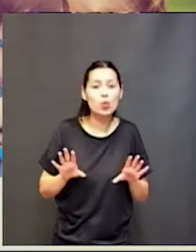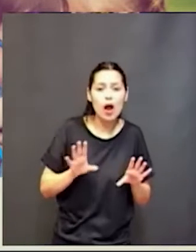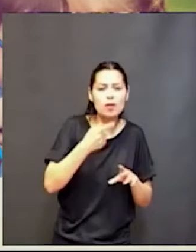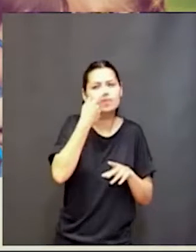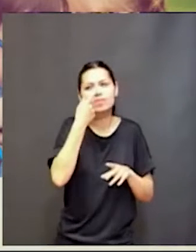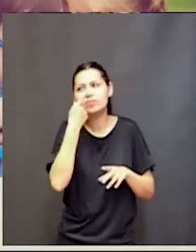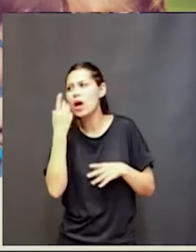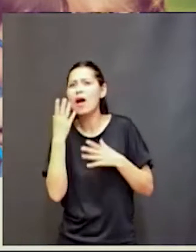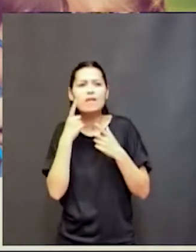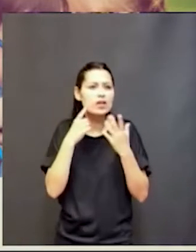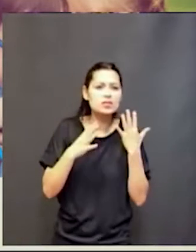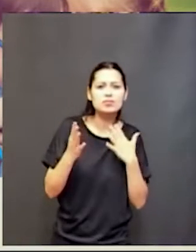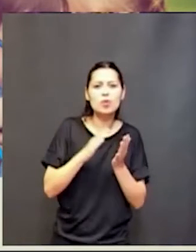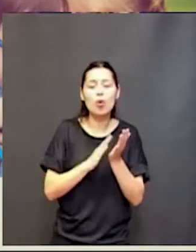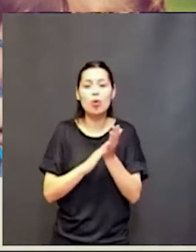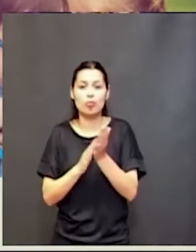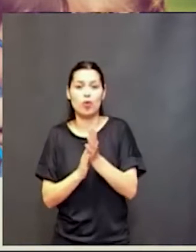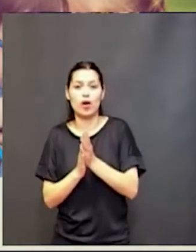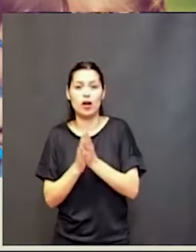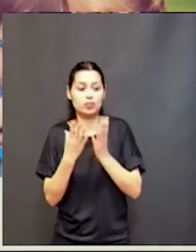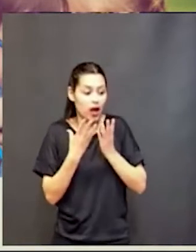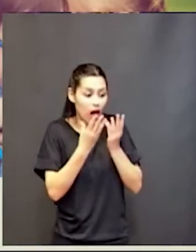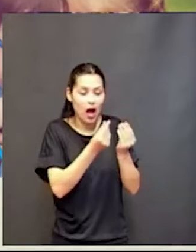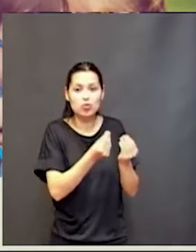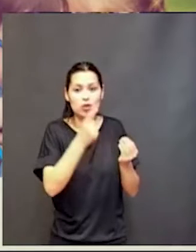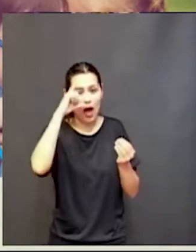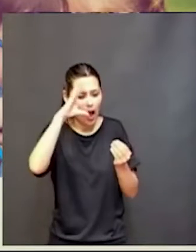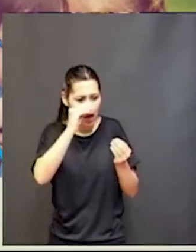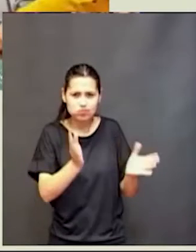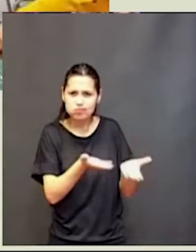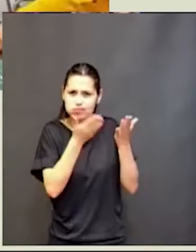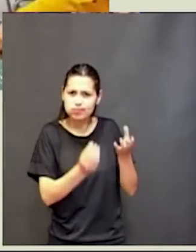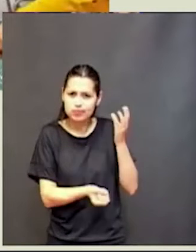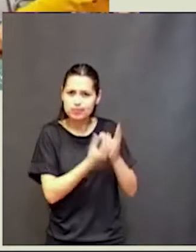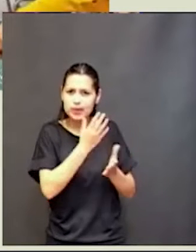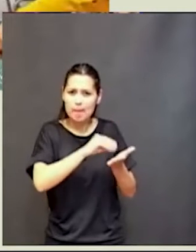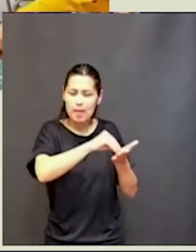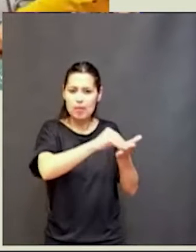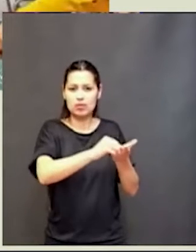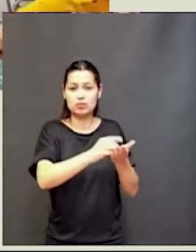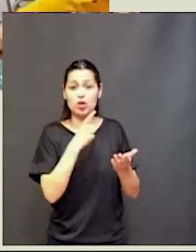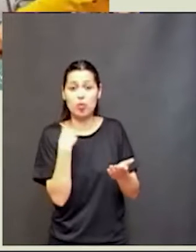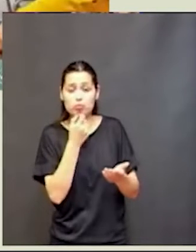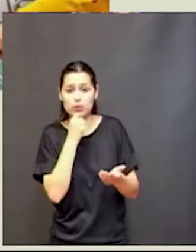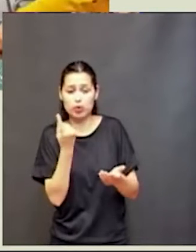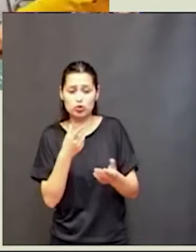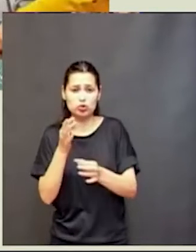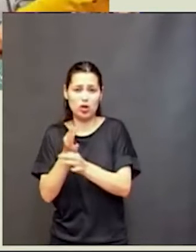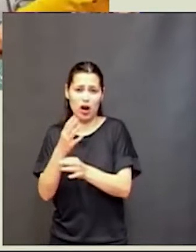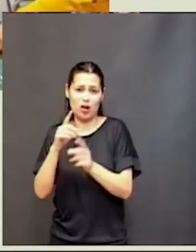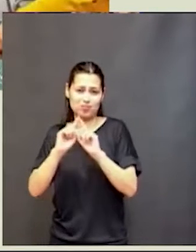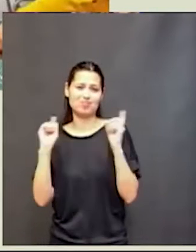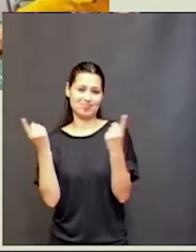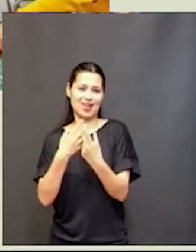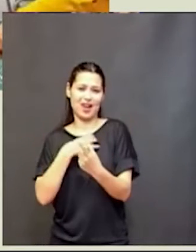que se pueda gestar una capacidad de aprender, no podemos tener chicos en las aulas aburridos, sin explotar esta necesidad,